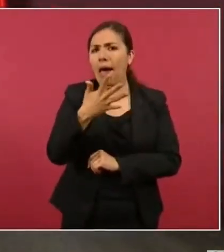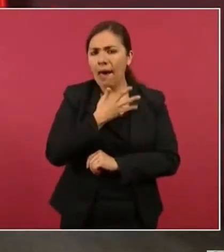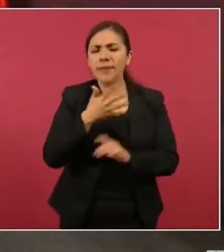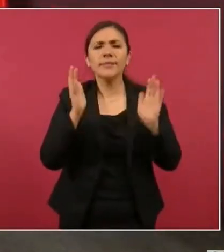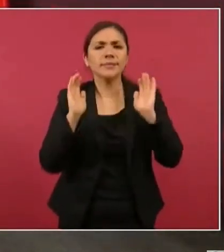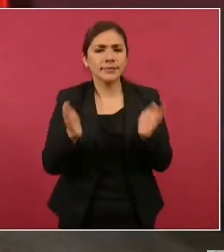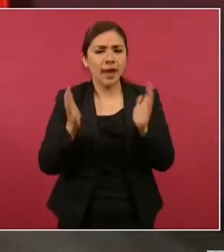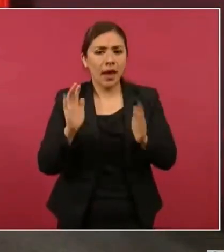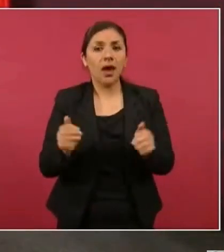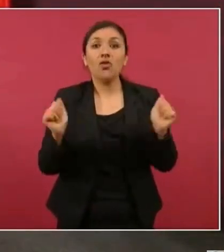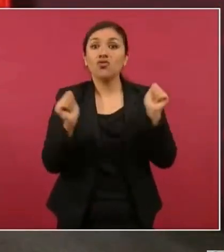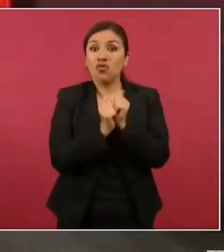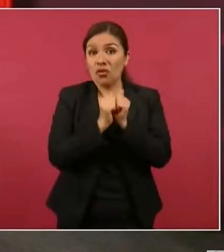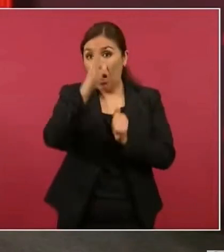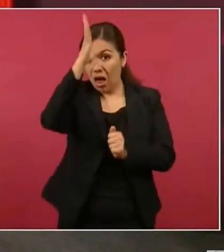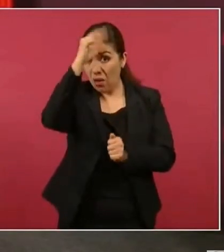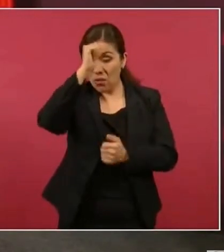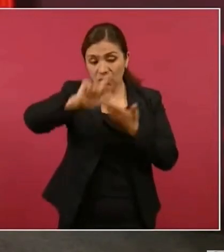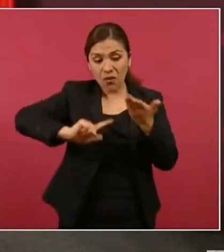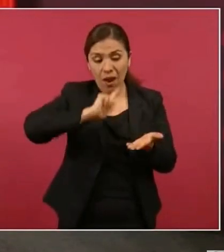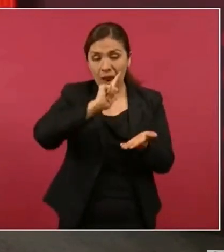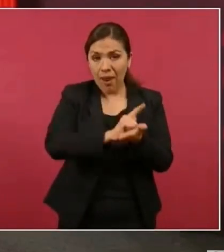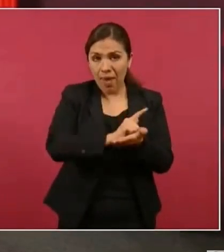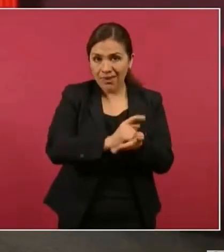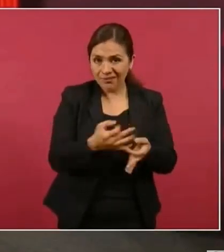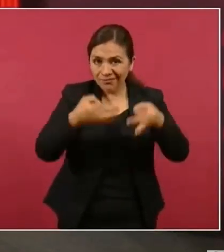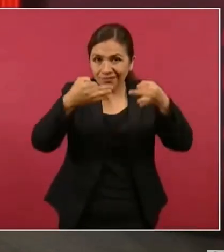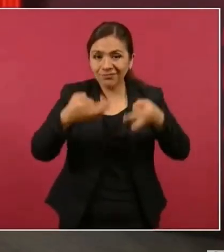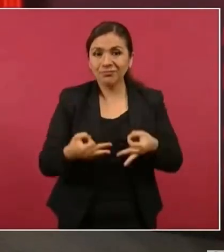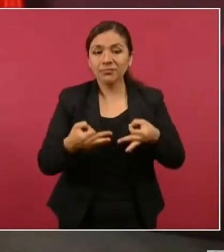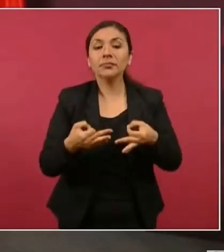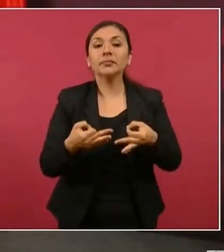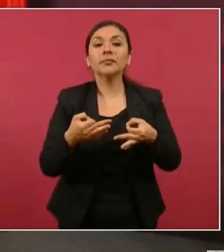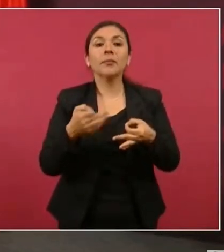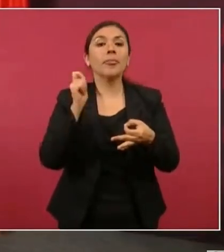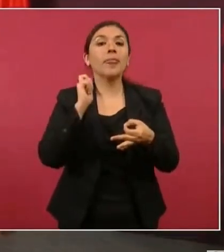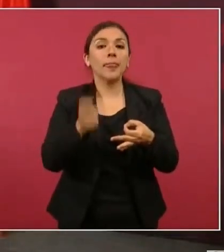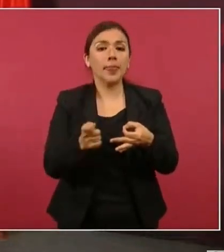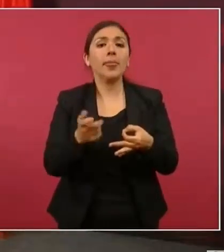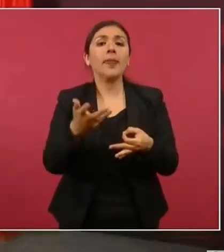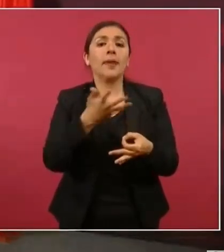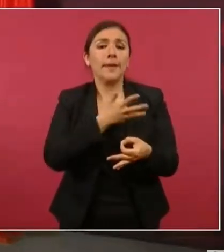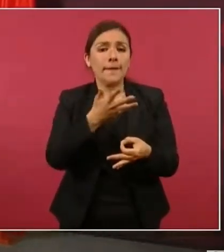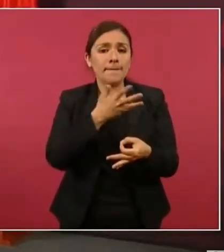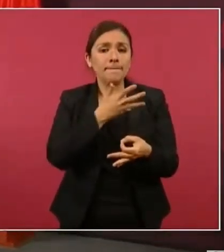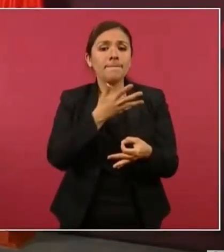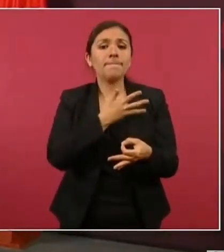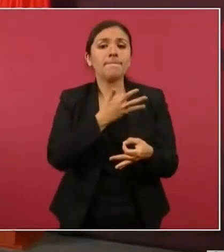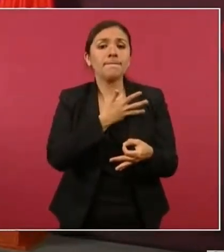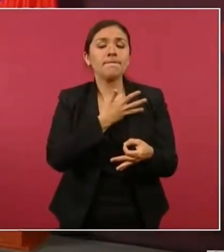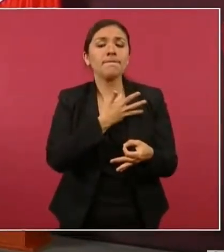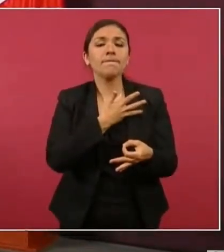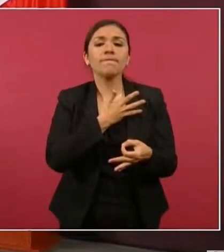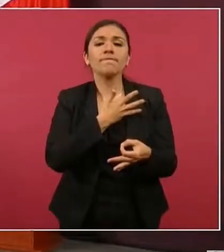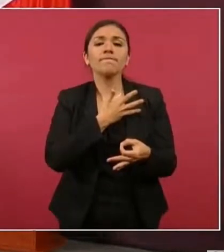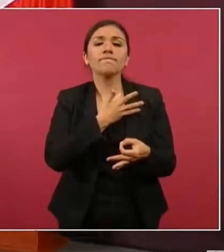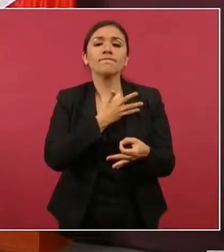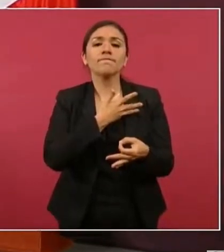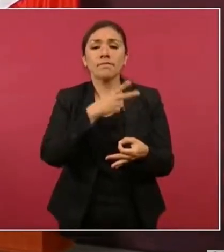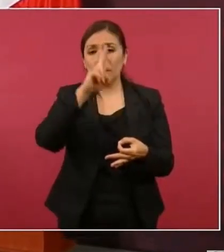legalmente existe VEDA,